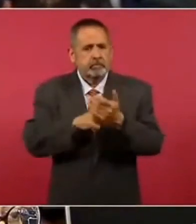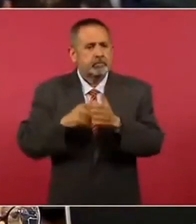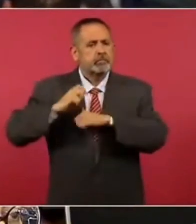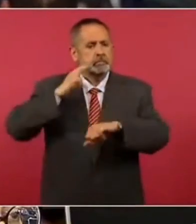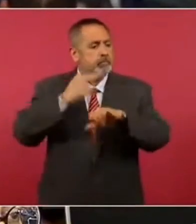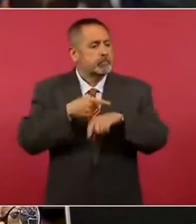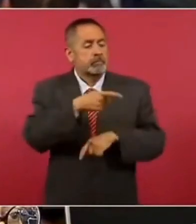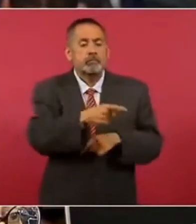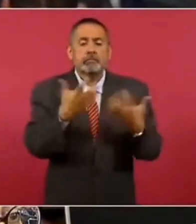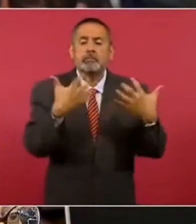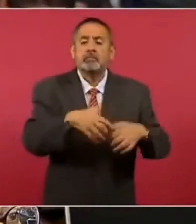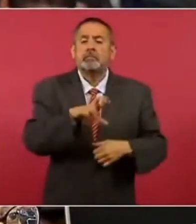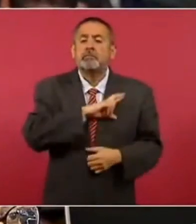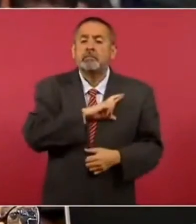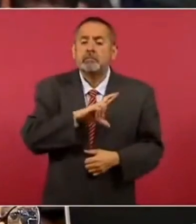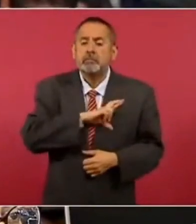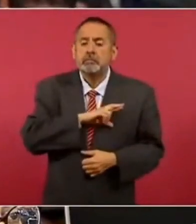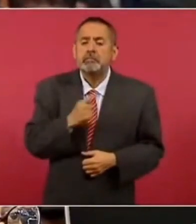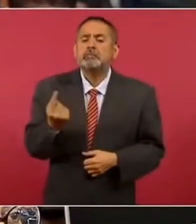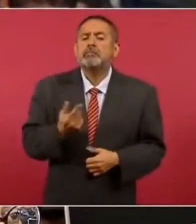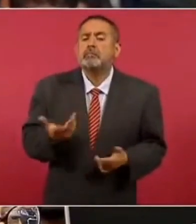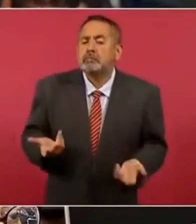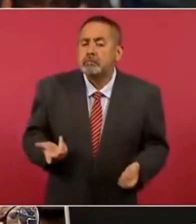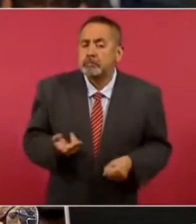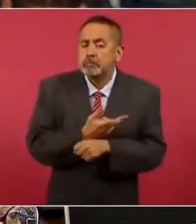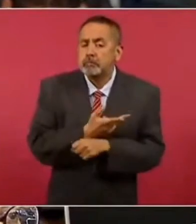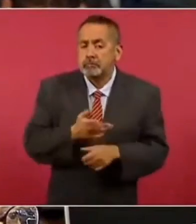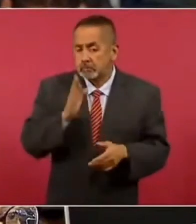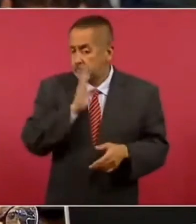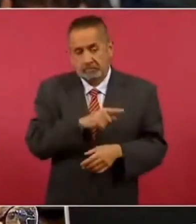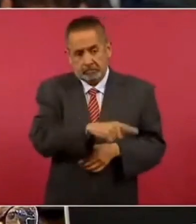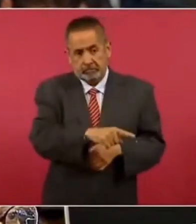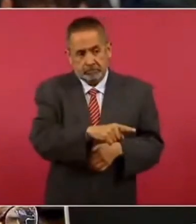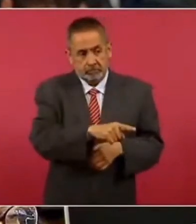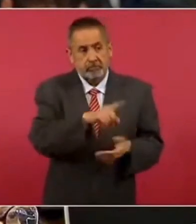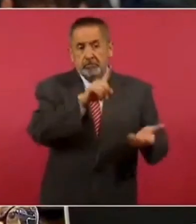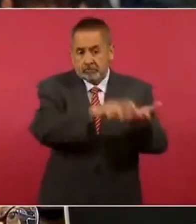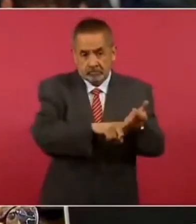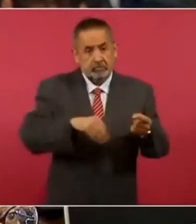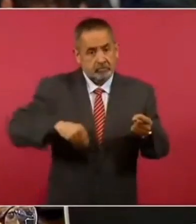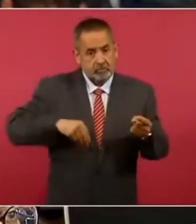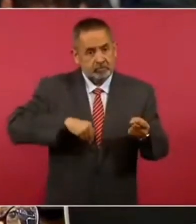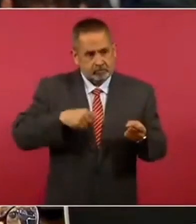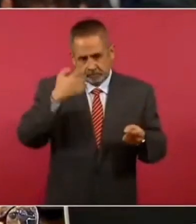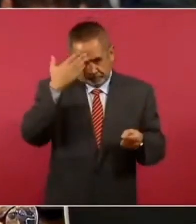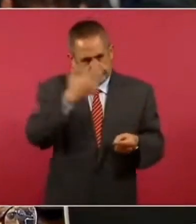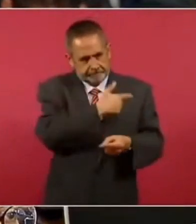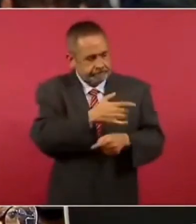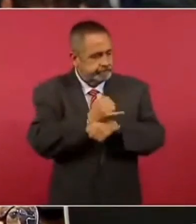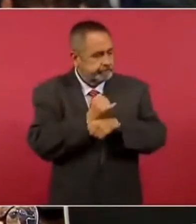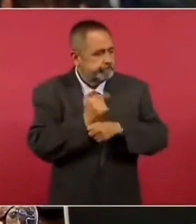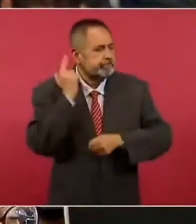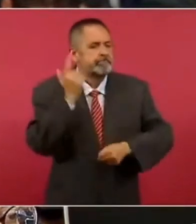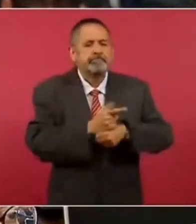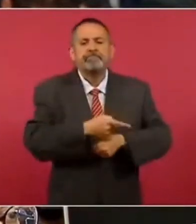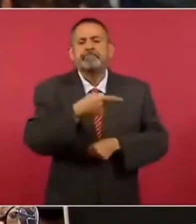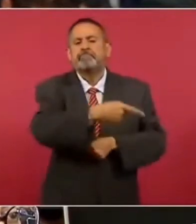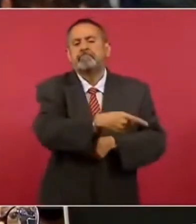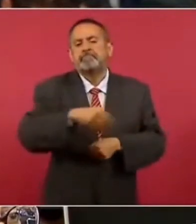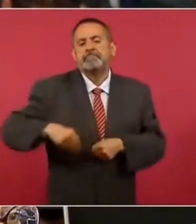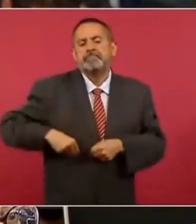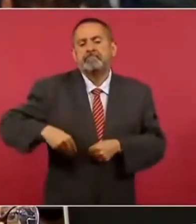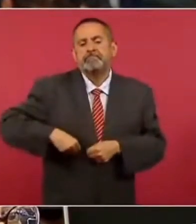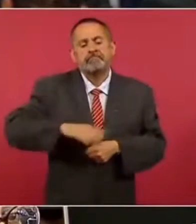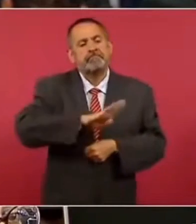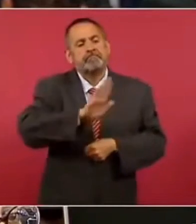cargo de una empresa de seguridad privada muy mal que provocó hasta ahora las investigaciones, así lo señalan, que